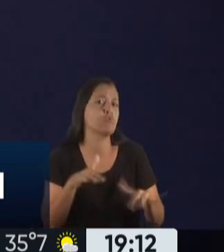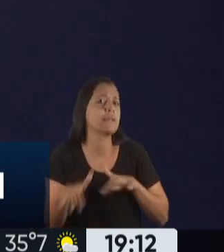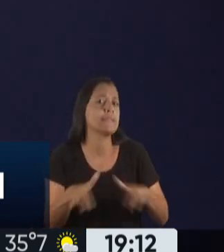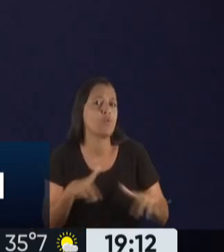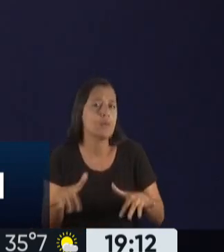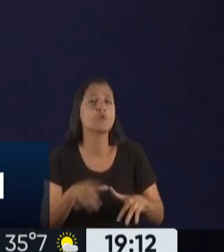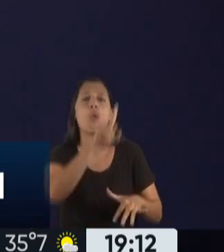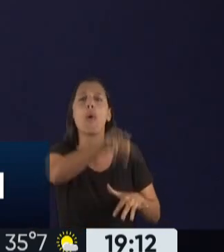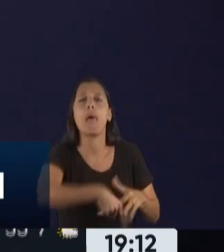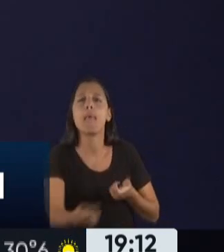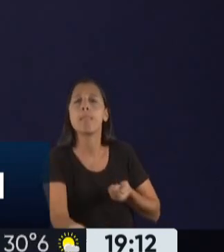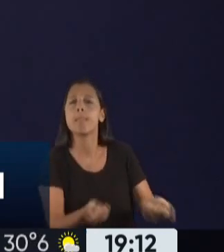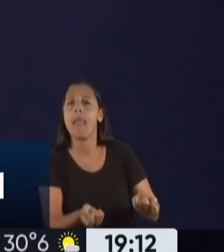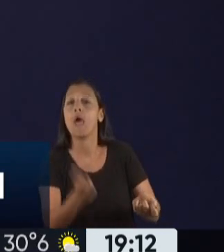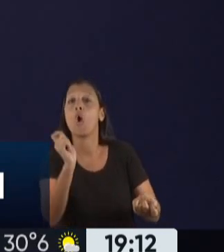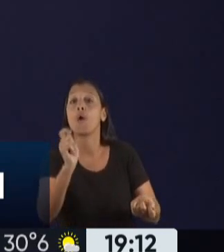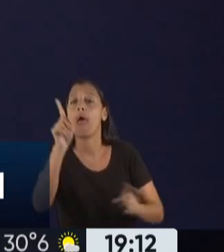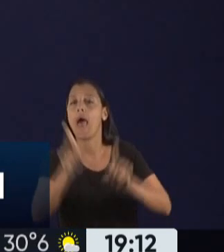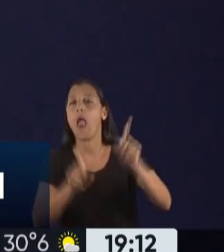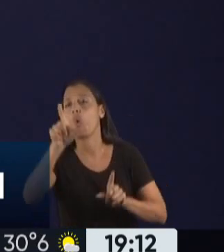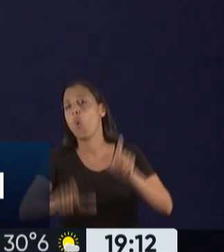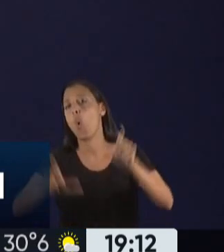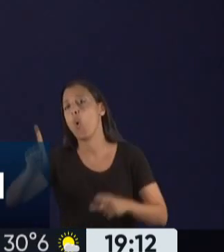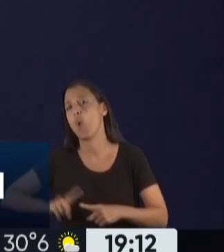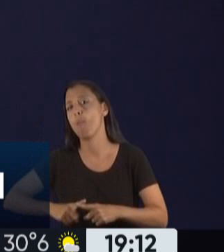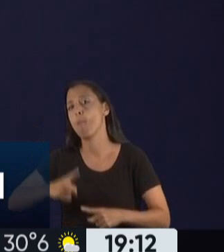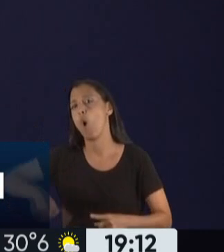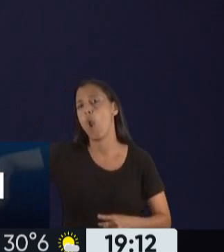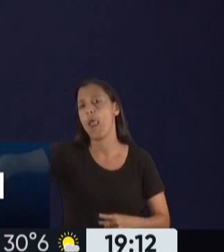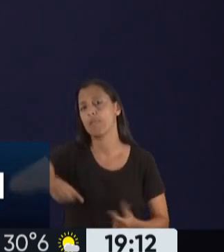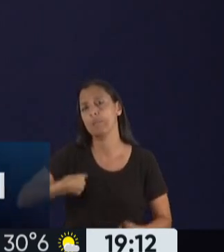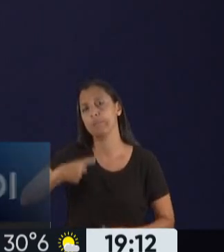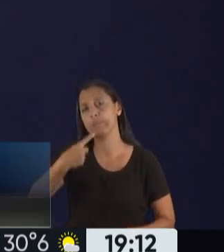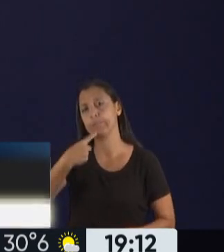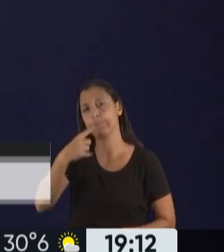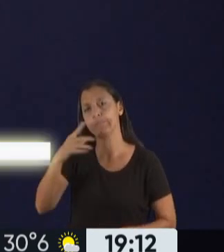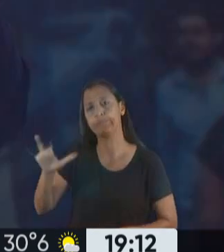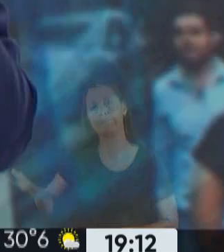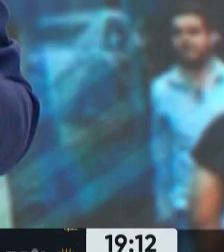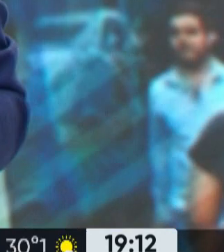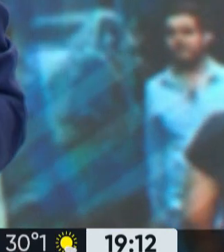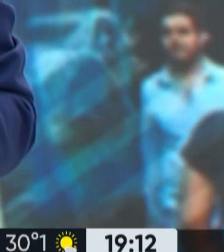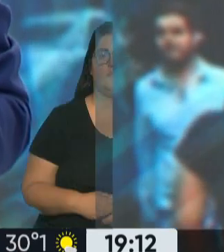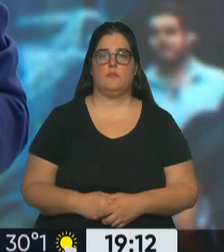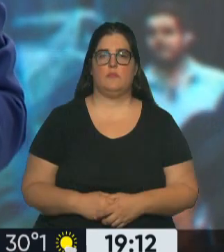están conducidos por funcionarios de dudosa idoneidad. Lo leo.